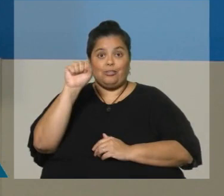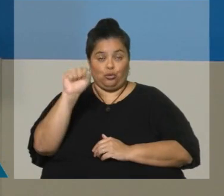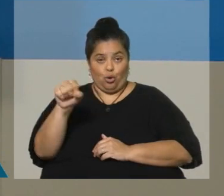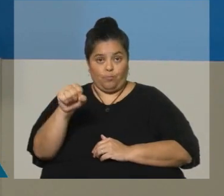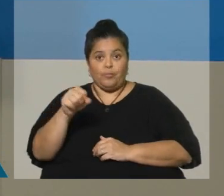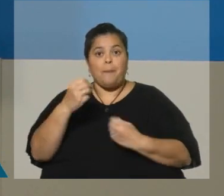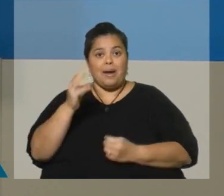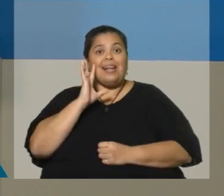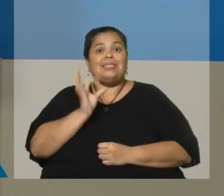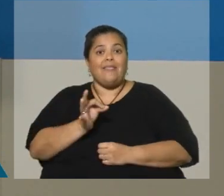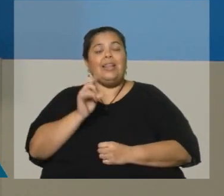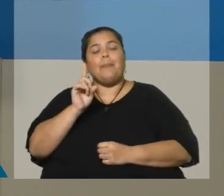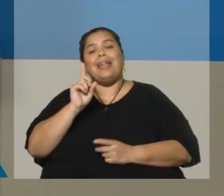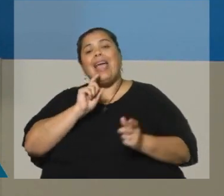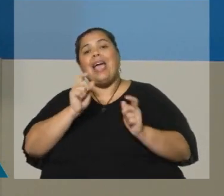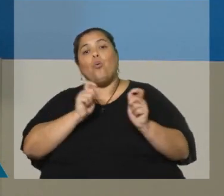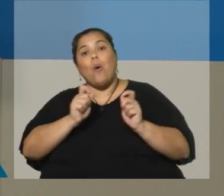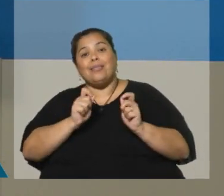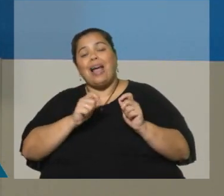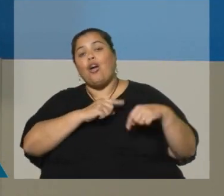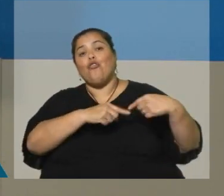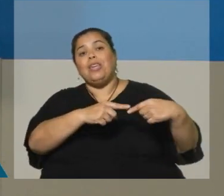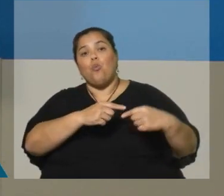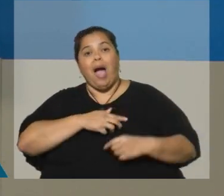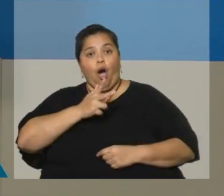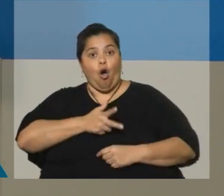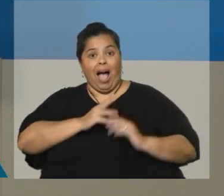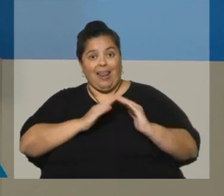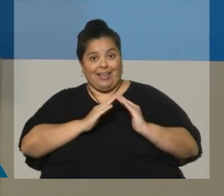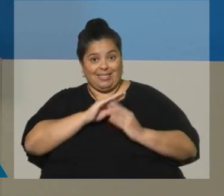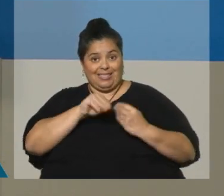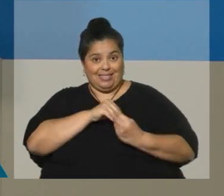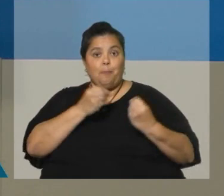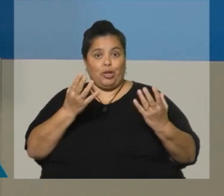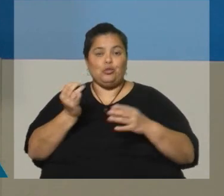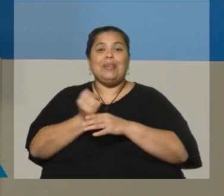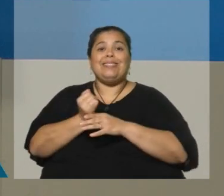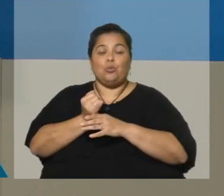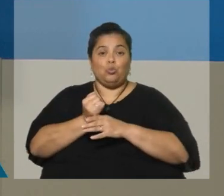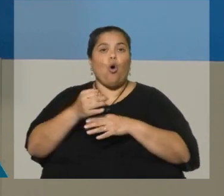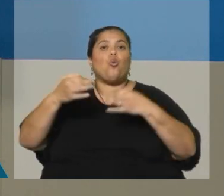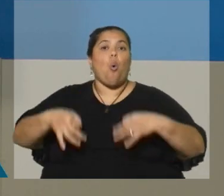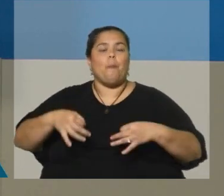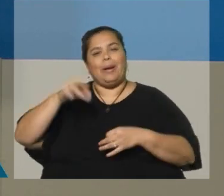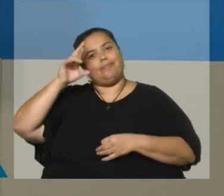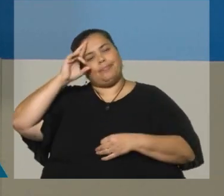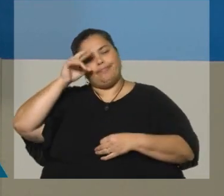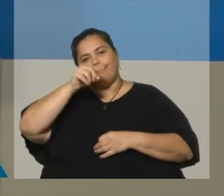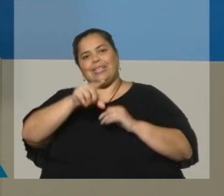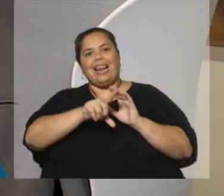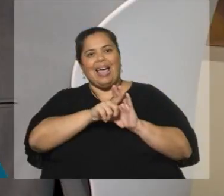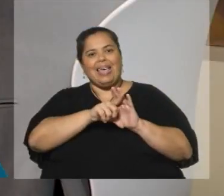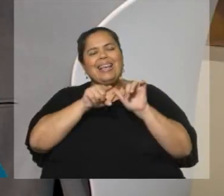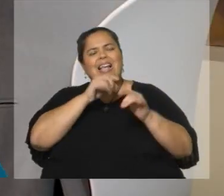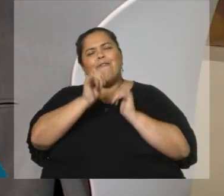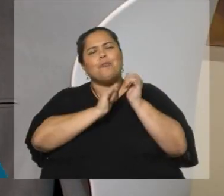en otras encuestas como la encuesta continua de hogar del Instituto. Por tanto, lo que está haciendo el Instituto es dando cumplimiento a una ley. ¿Y esa información